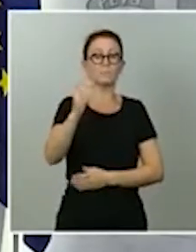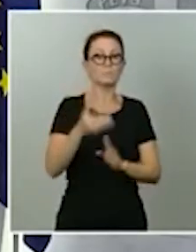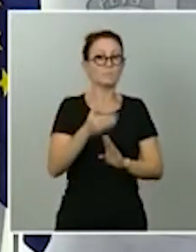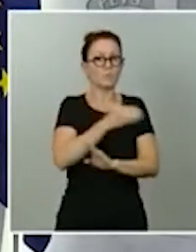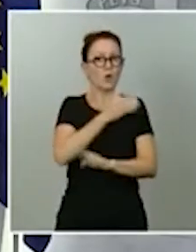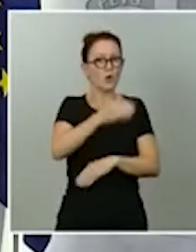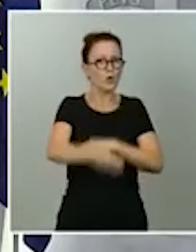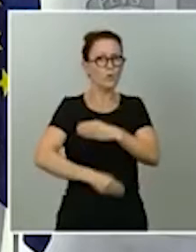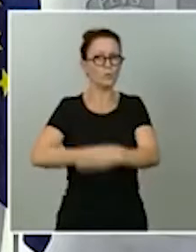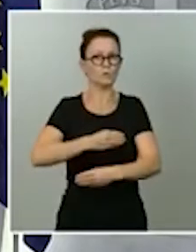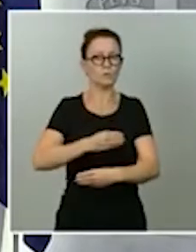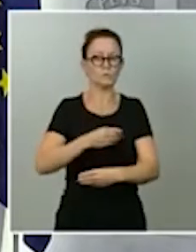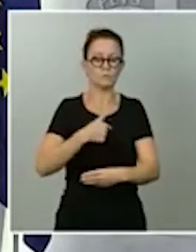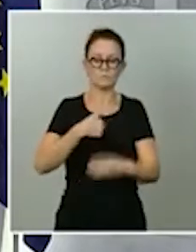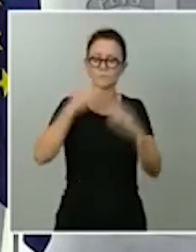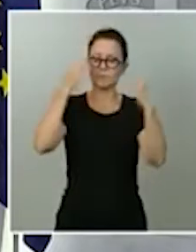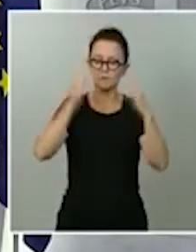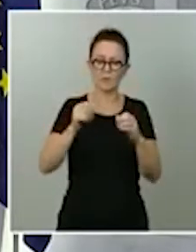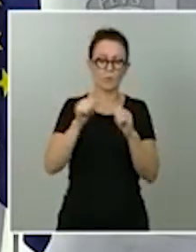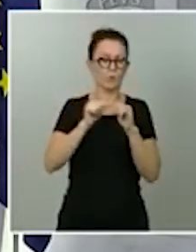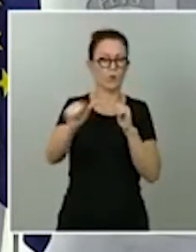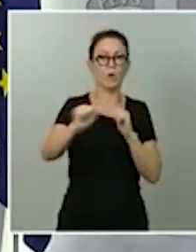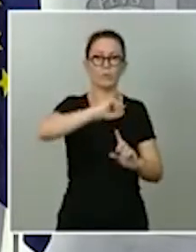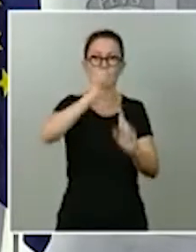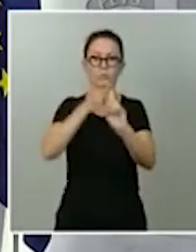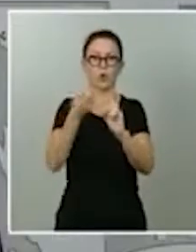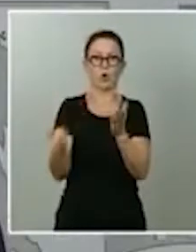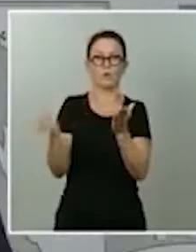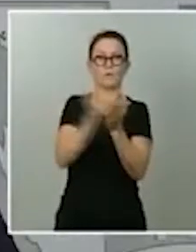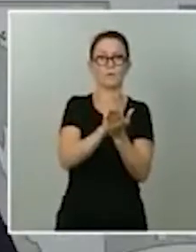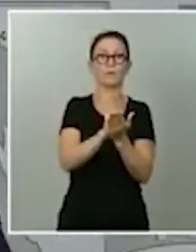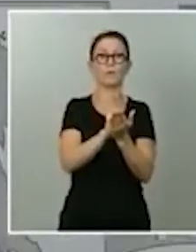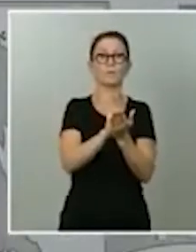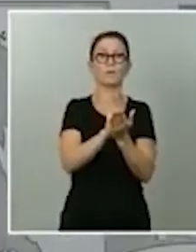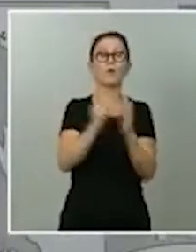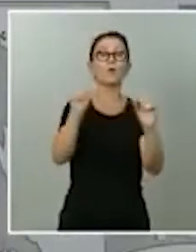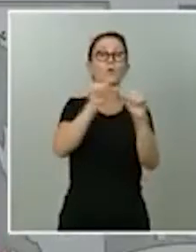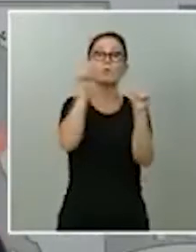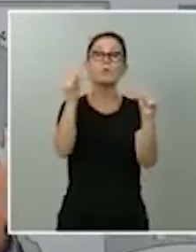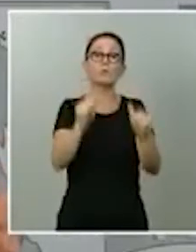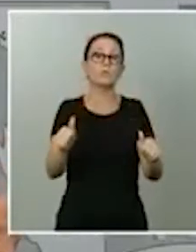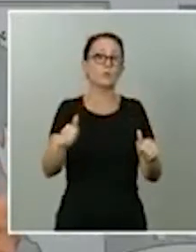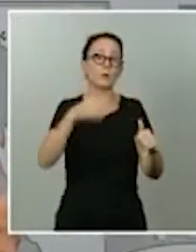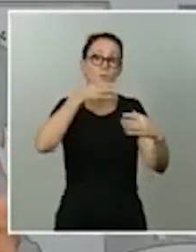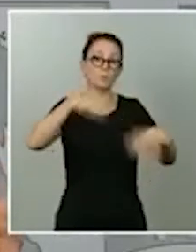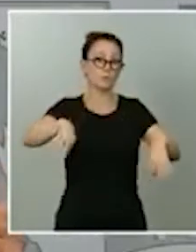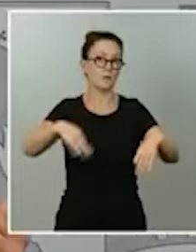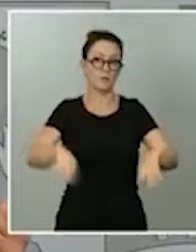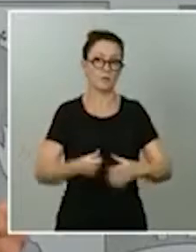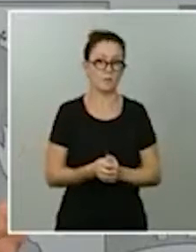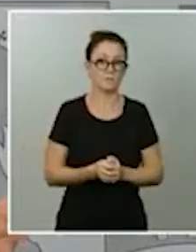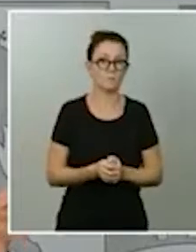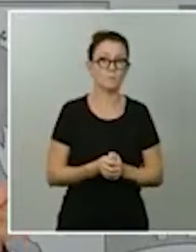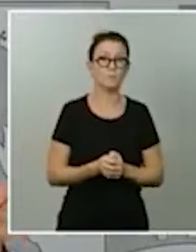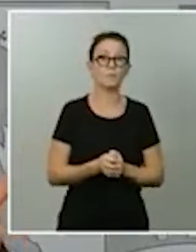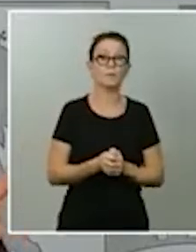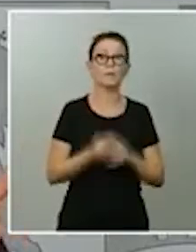a lograrlo. Pero la fórmula es sencilla. La fórmula es, son dos. La unidad institucional,